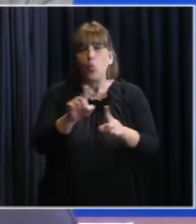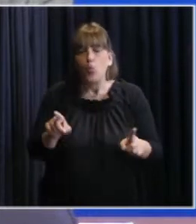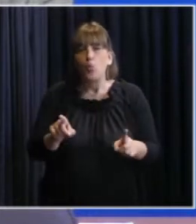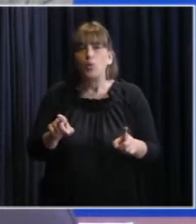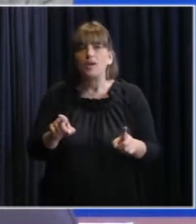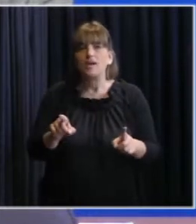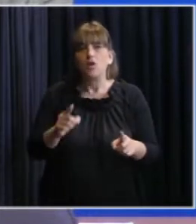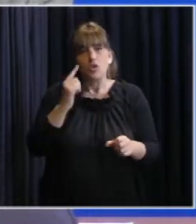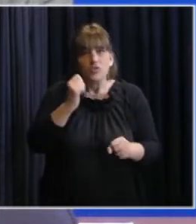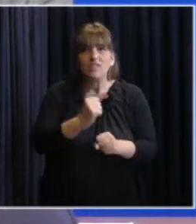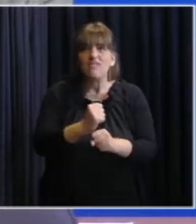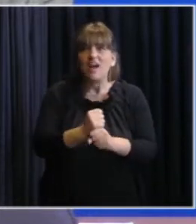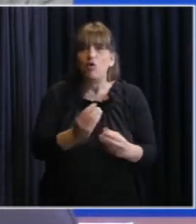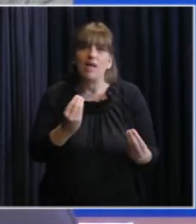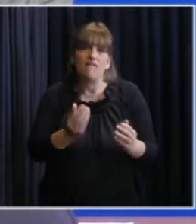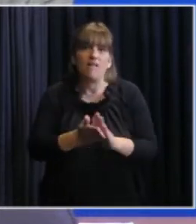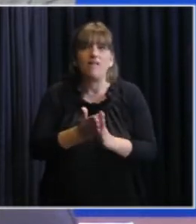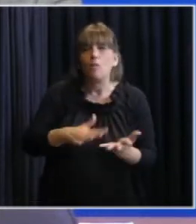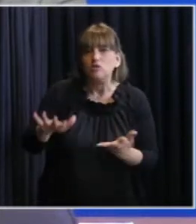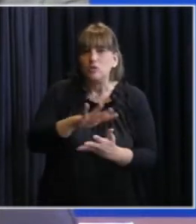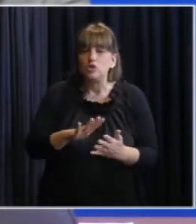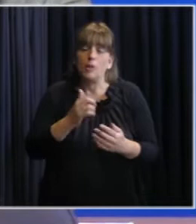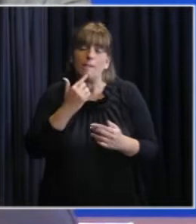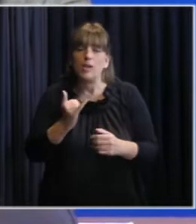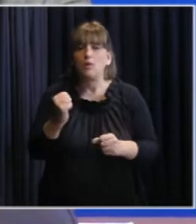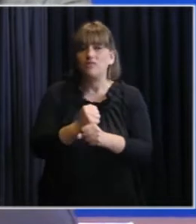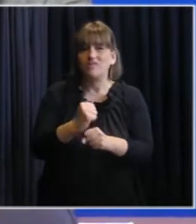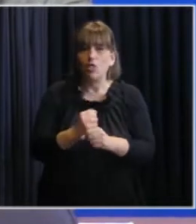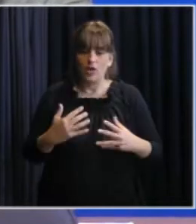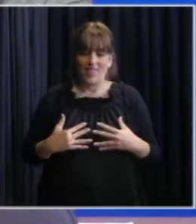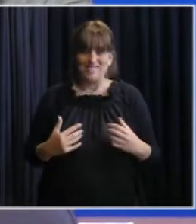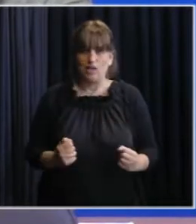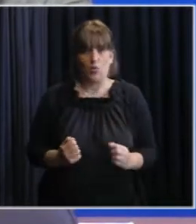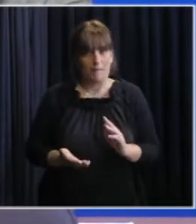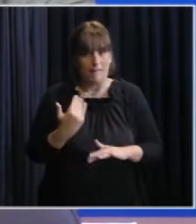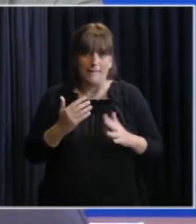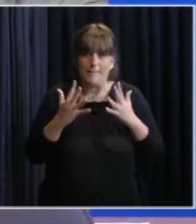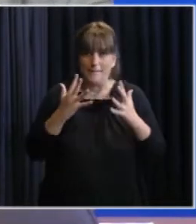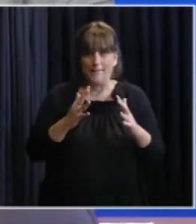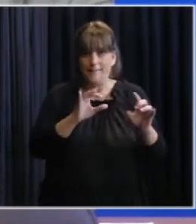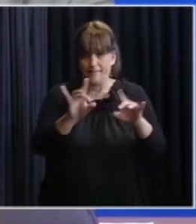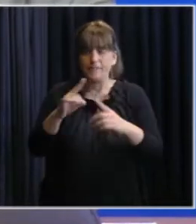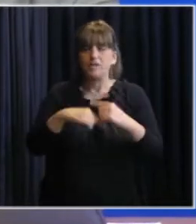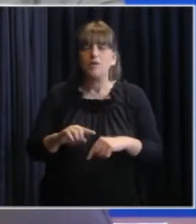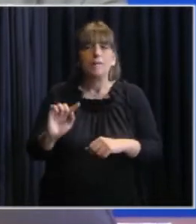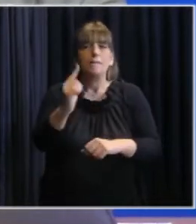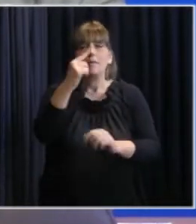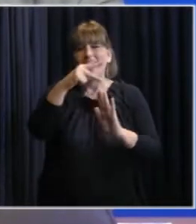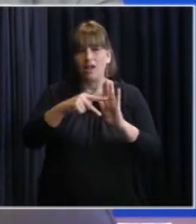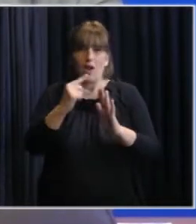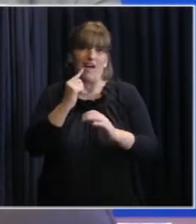más expuestos que son los trabajadores de la salud La primera medida que queremos